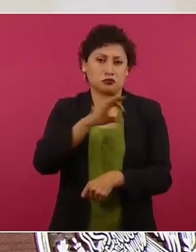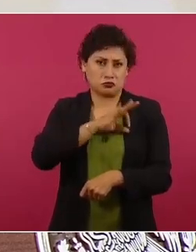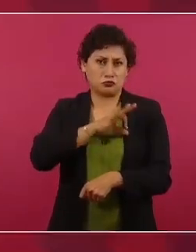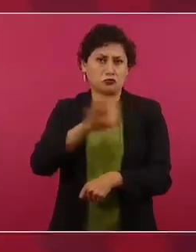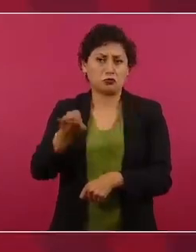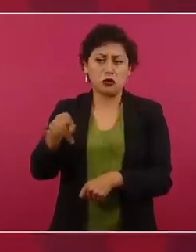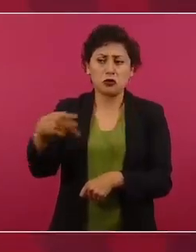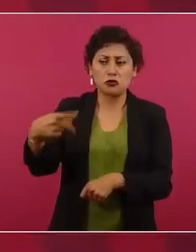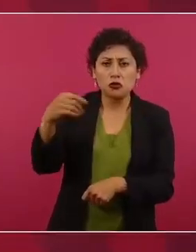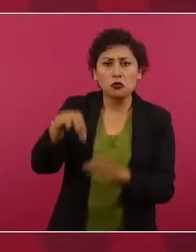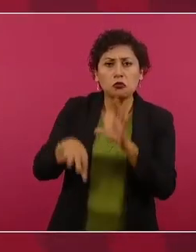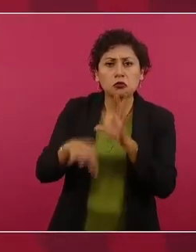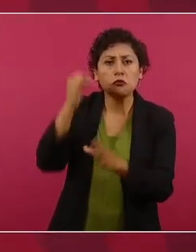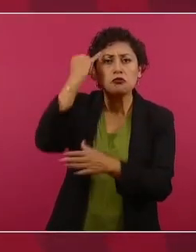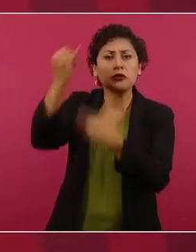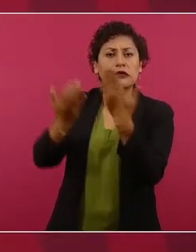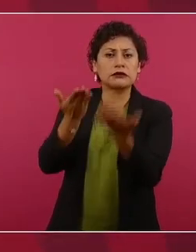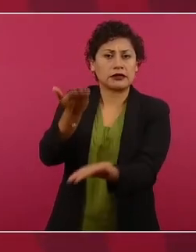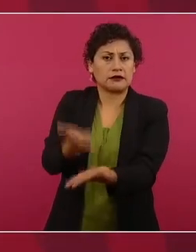una iniciativa de reforma.